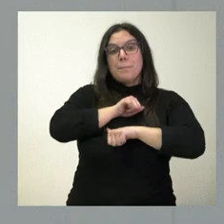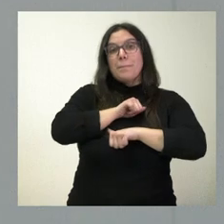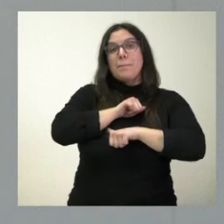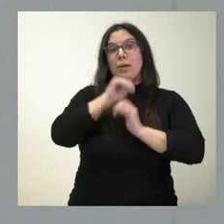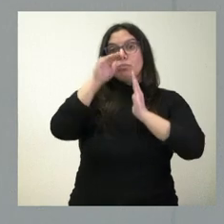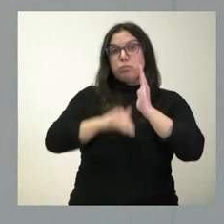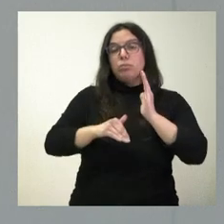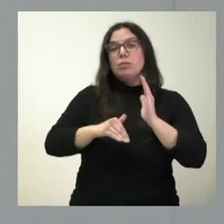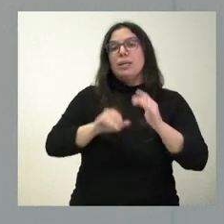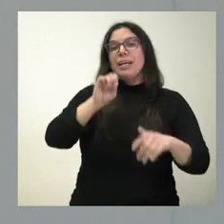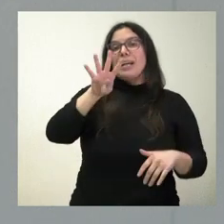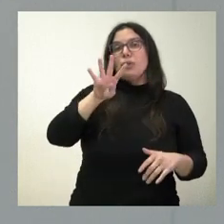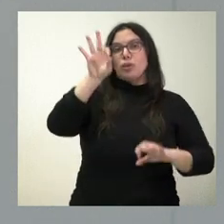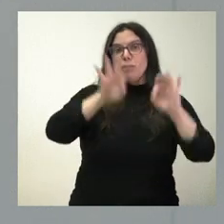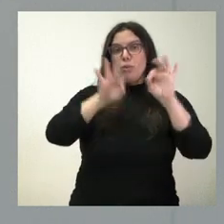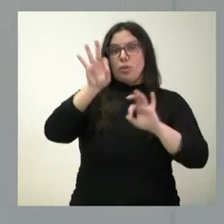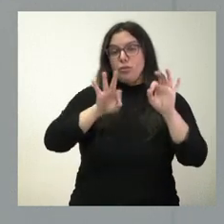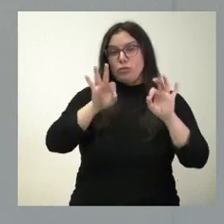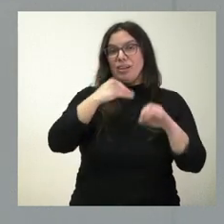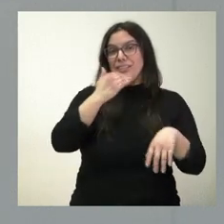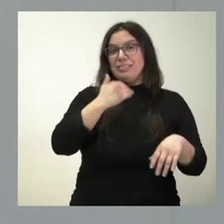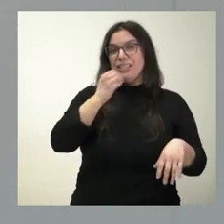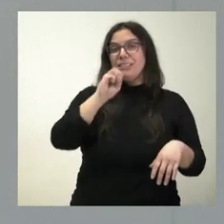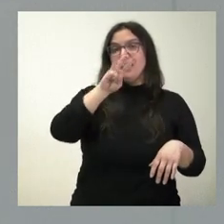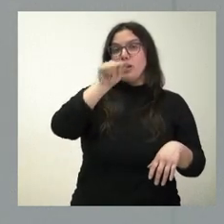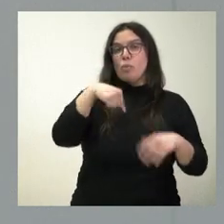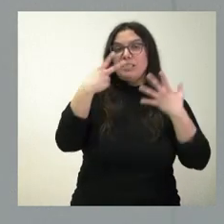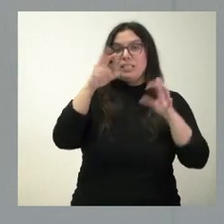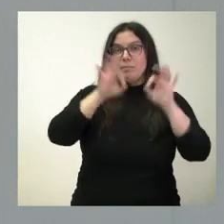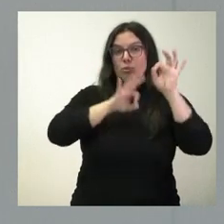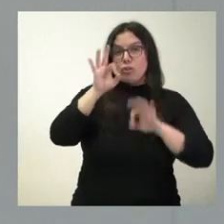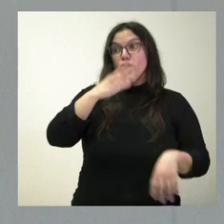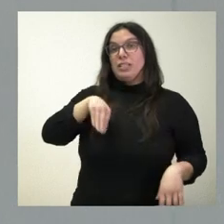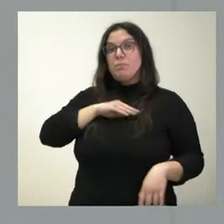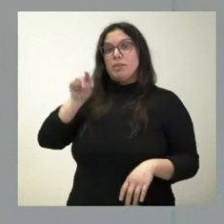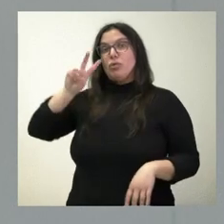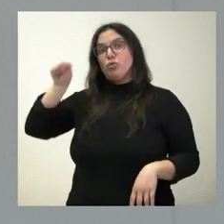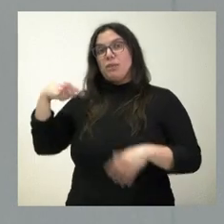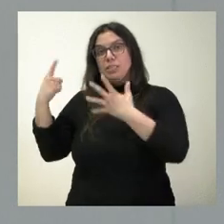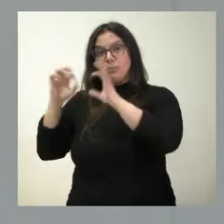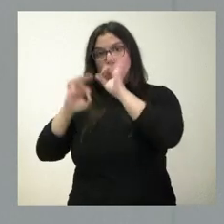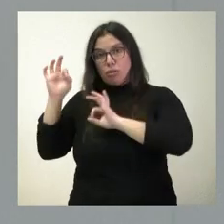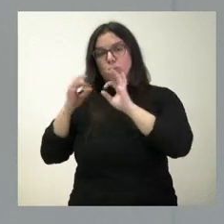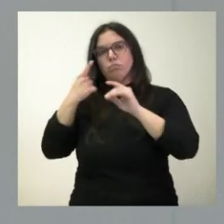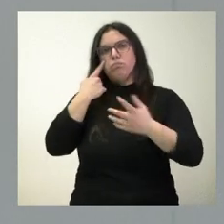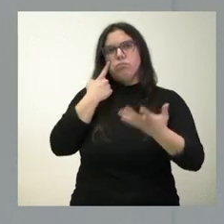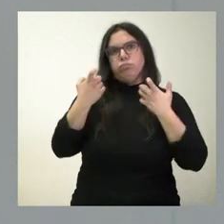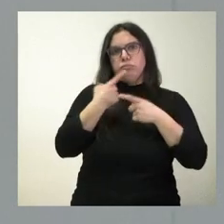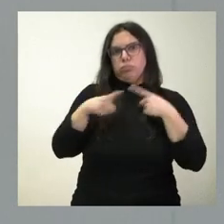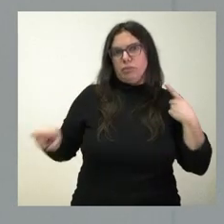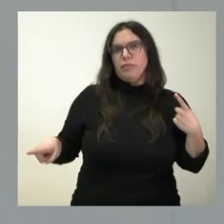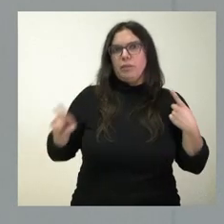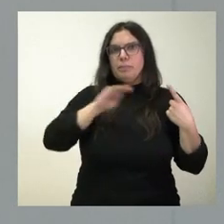Castilla y León casi 14 puntos, 13,7%, en el conjunto nacional 2,6%. La diferencia es sustancial.